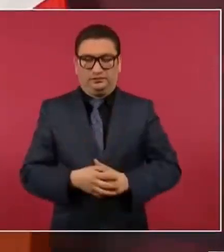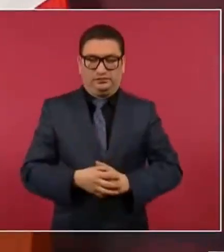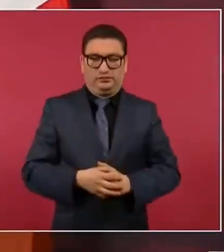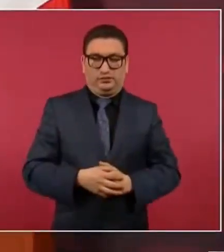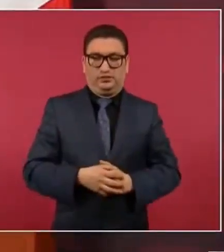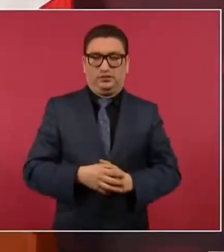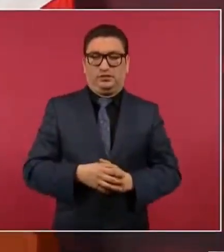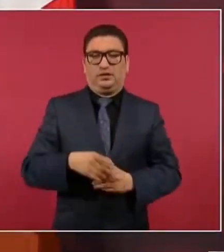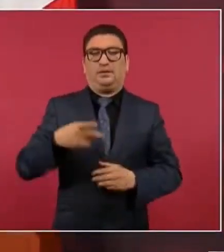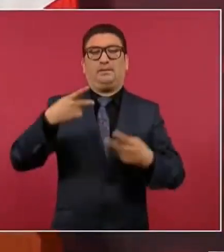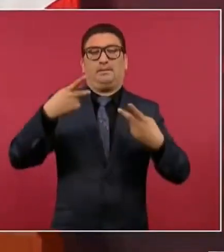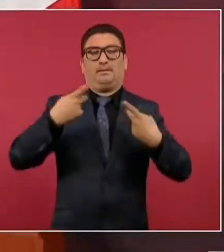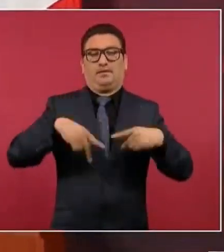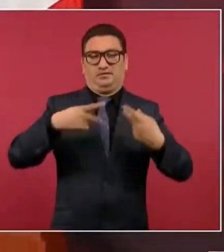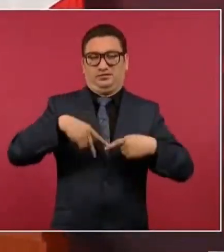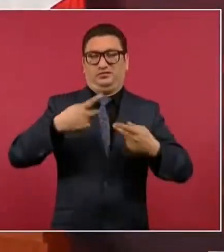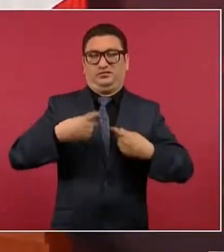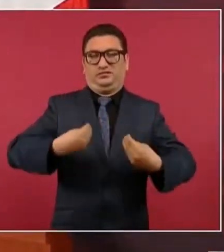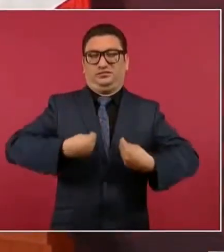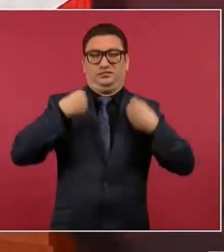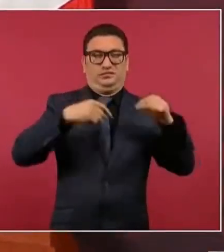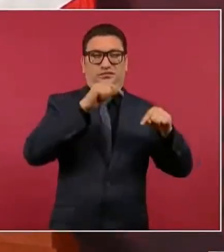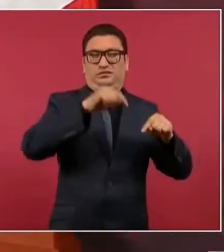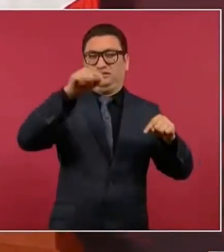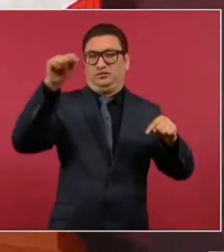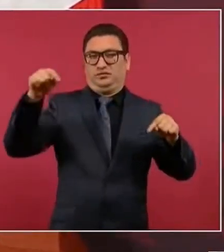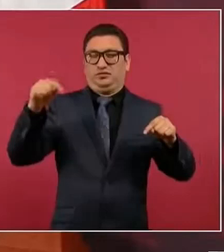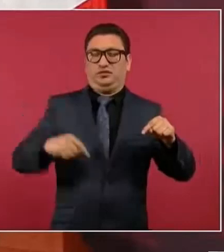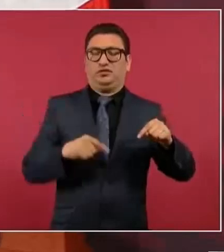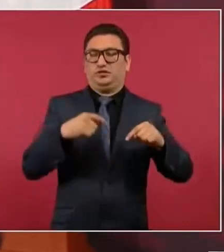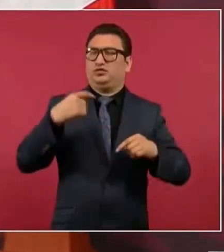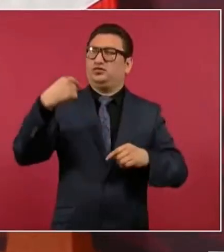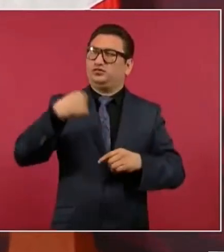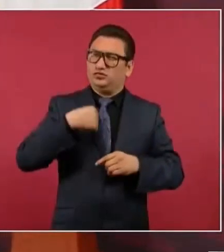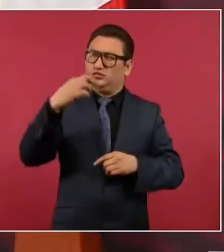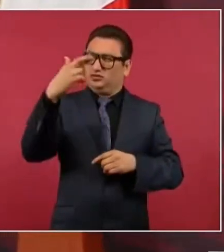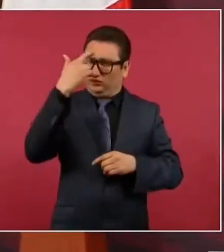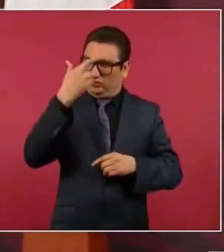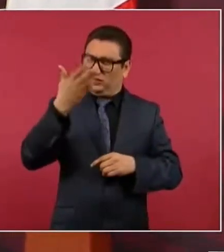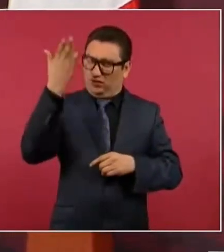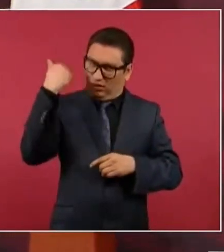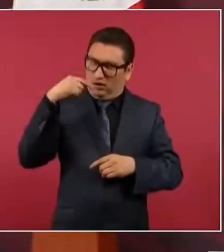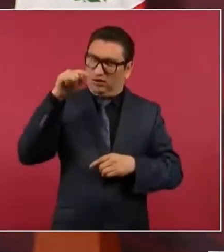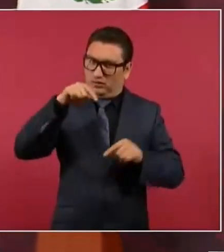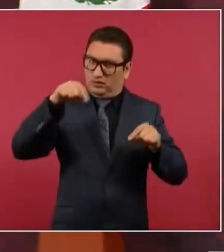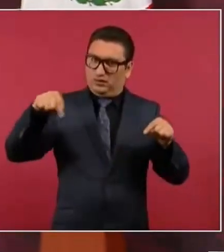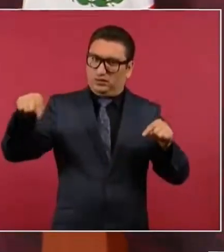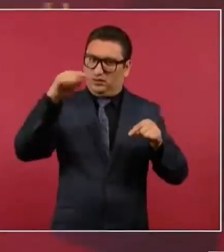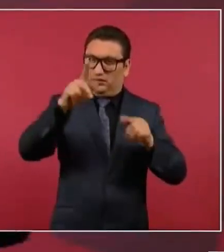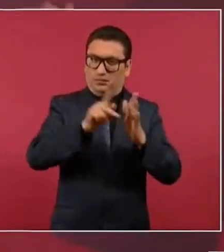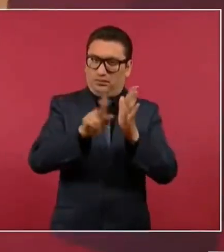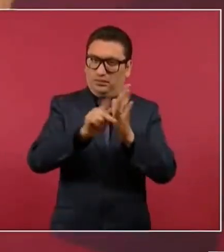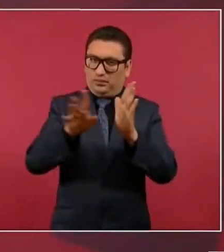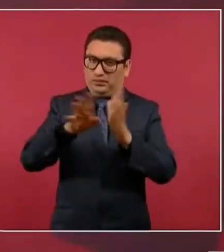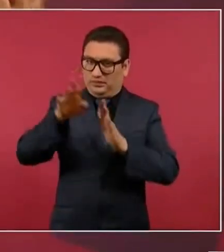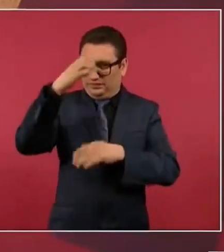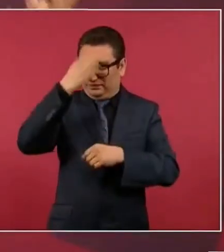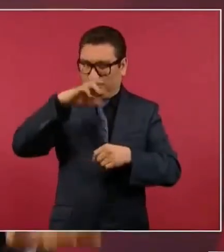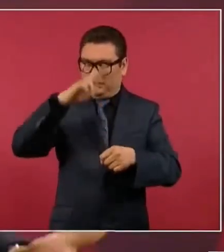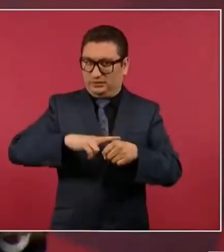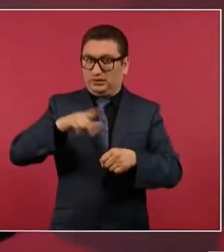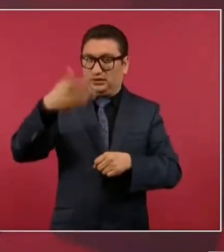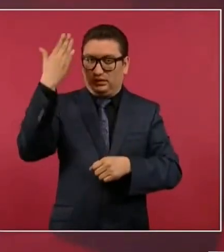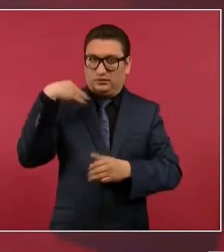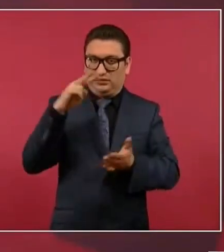Los corresponsales que también. Yo recuerdo a los corresponsales de la prensa extranjera en el